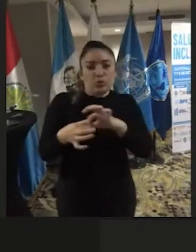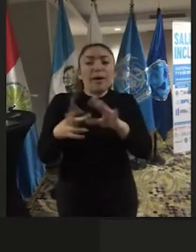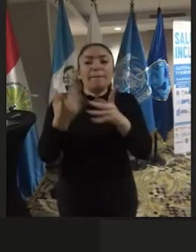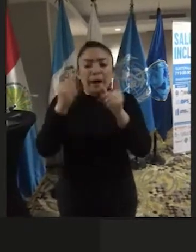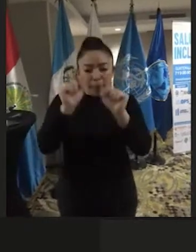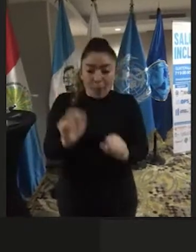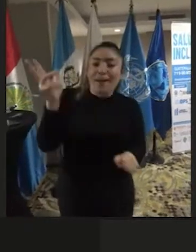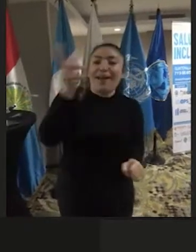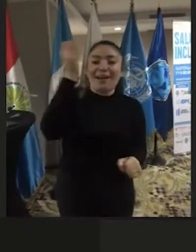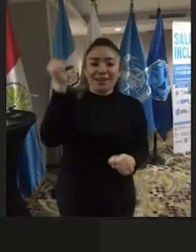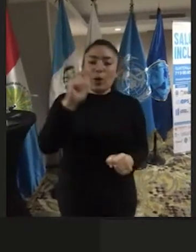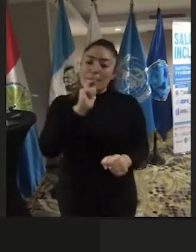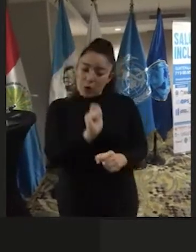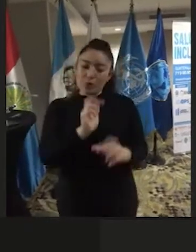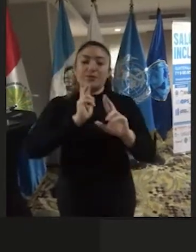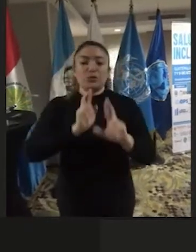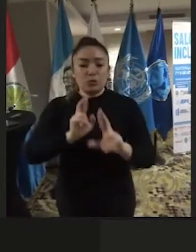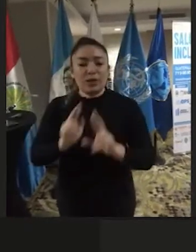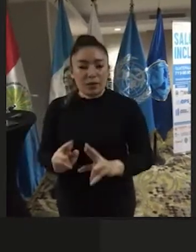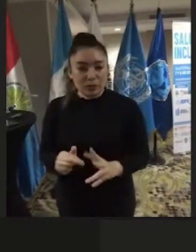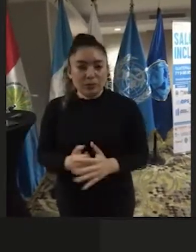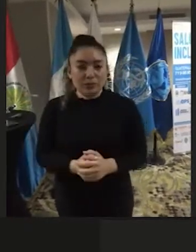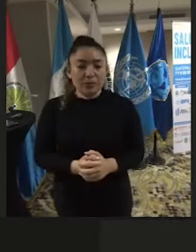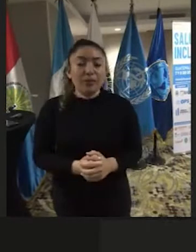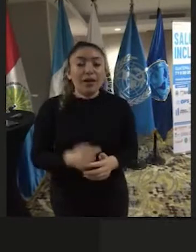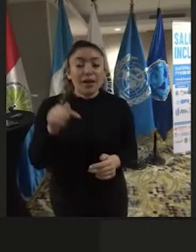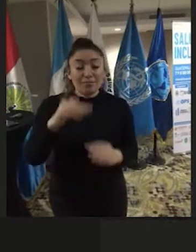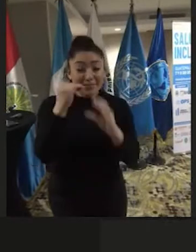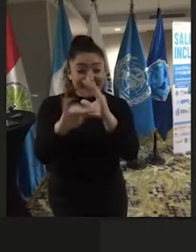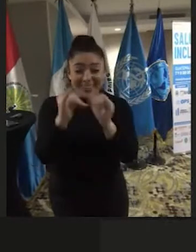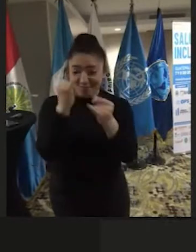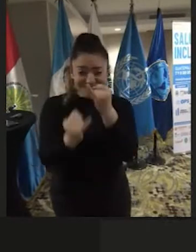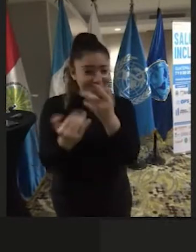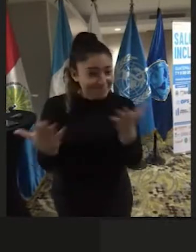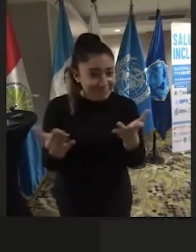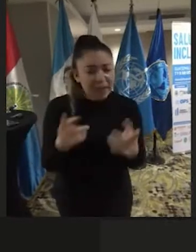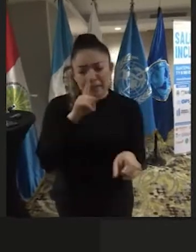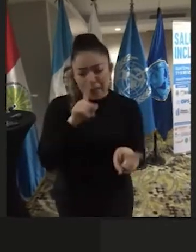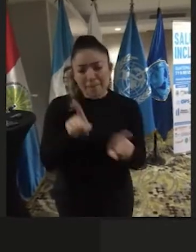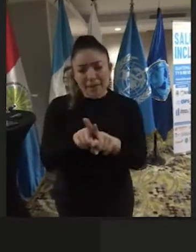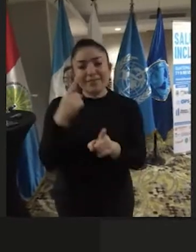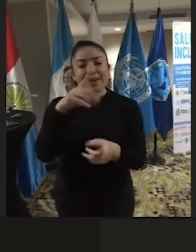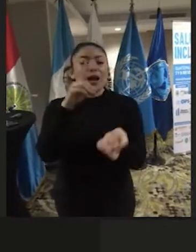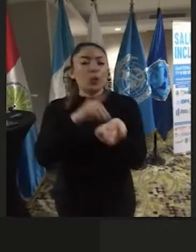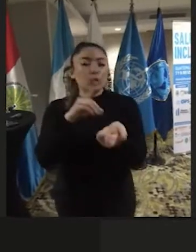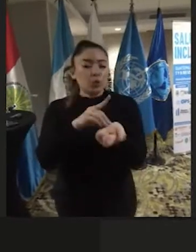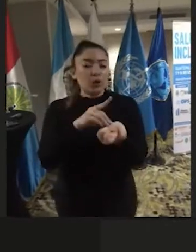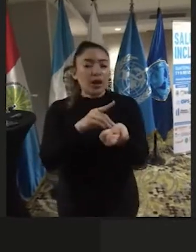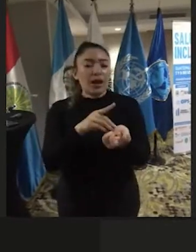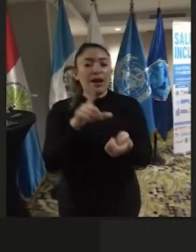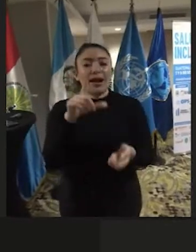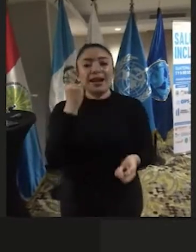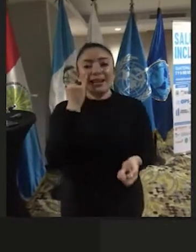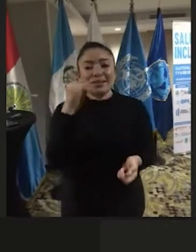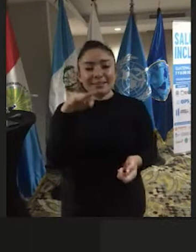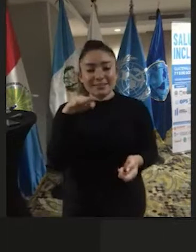poder alcanzar los mejores resultados. El mensaje de cierre también de la doctora Liz